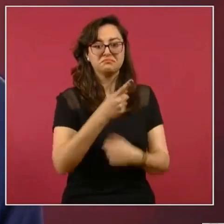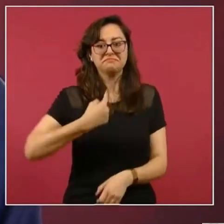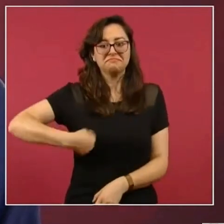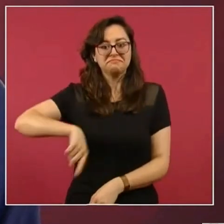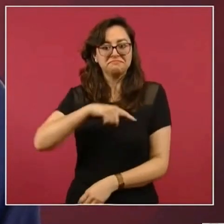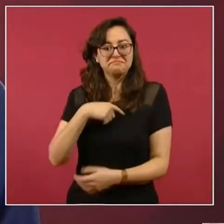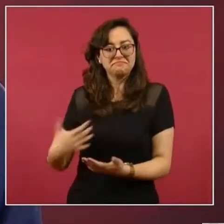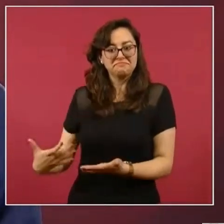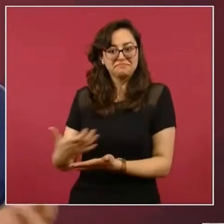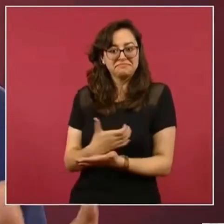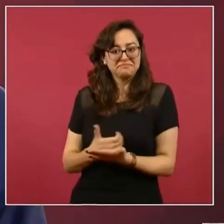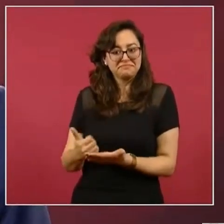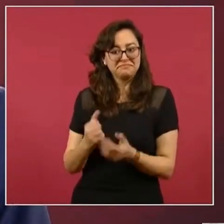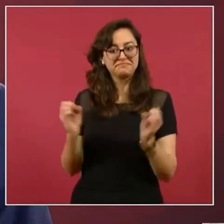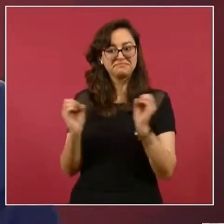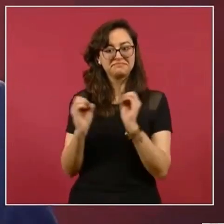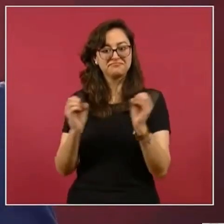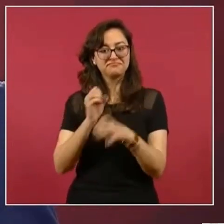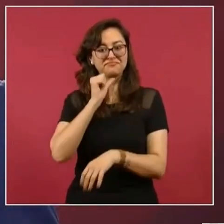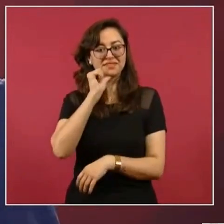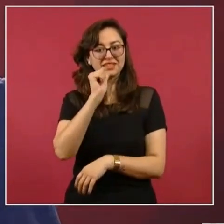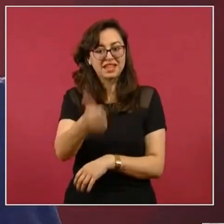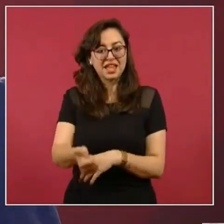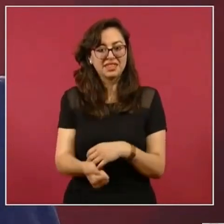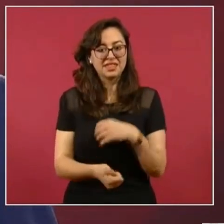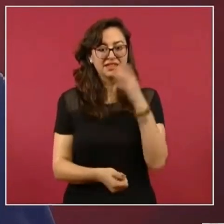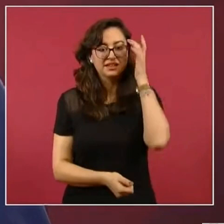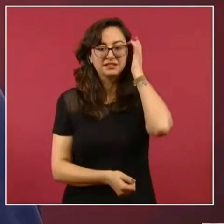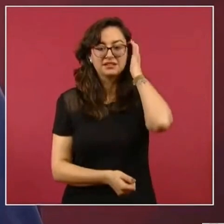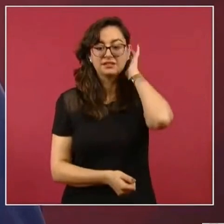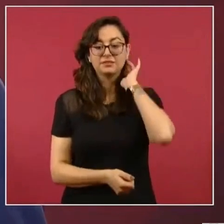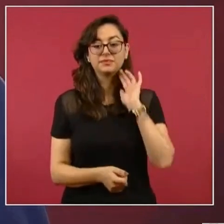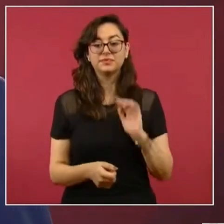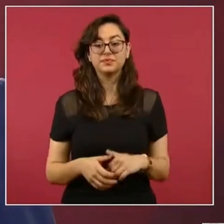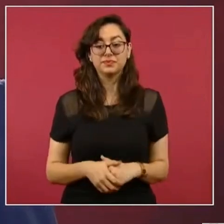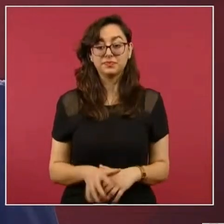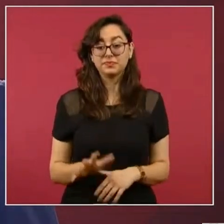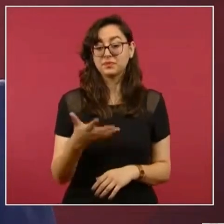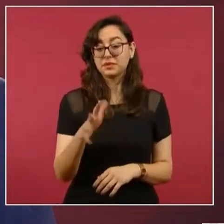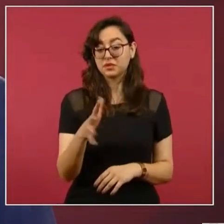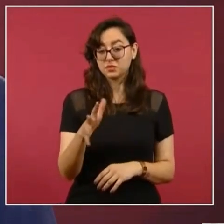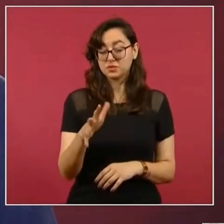Hubo un tiempo, como 20 años,